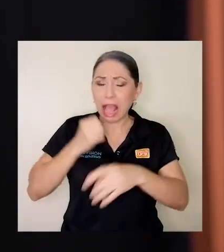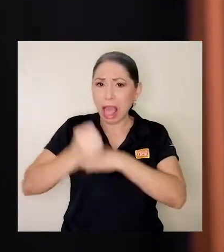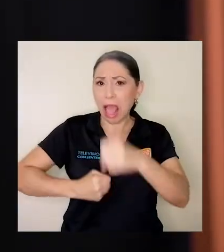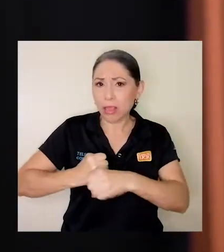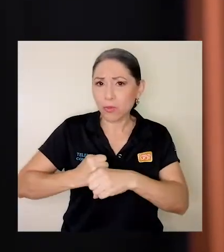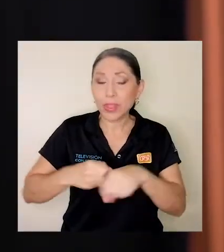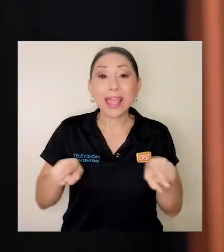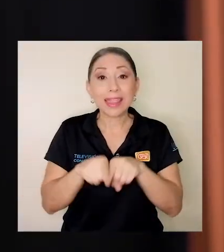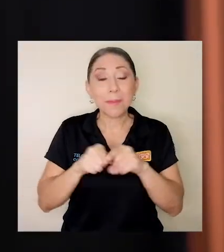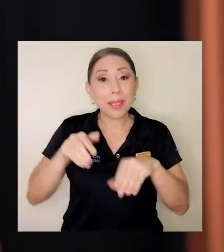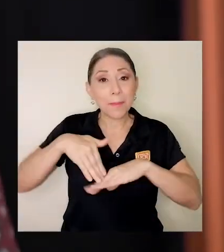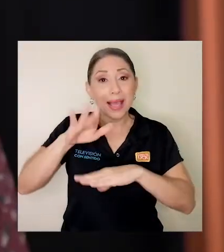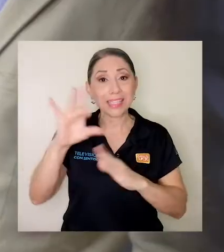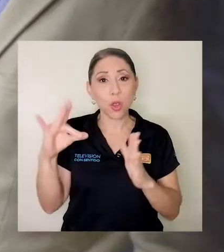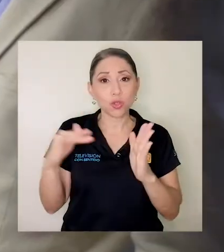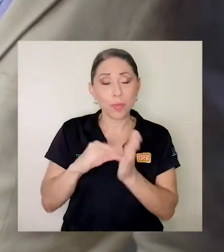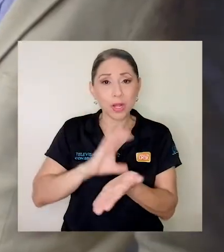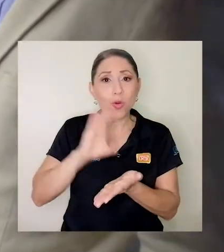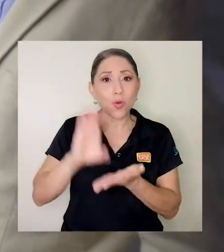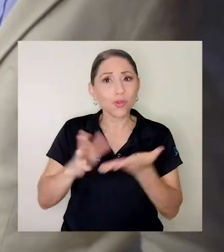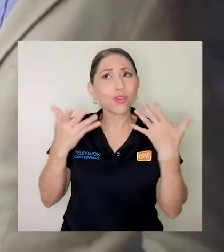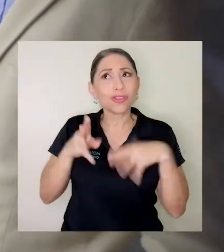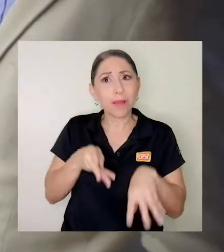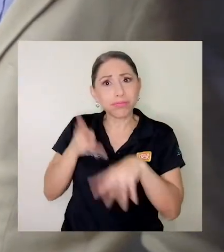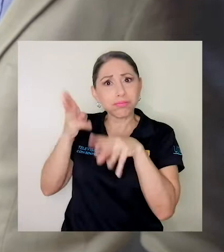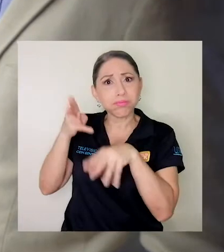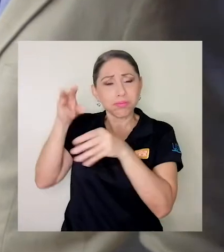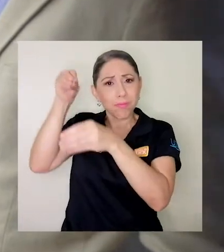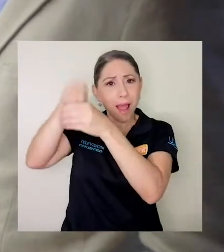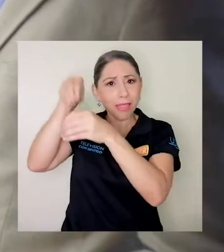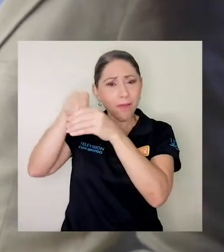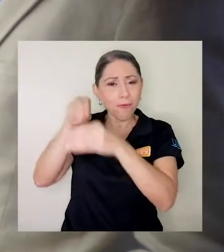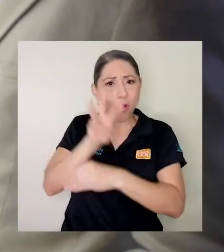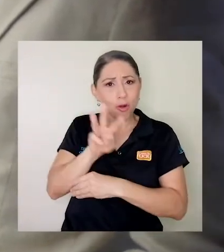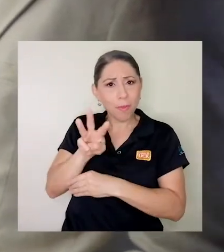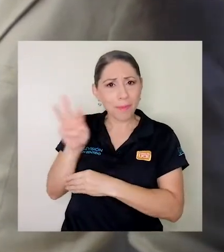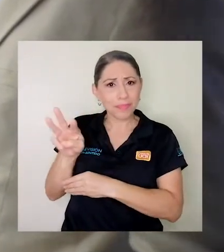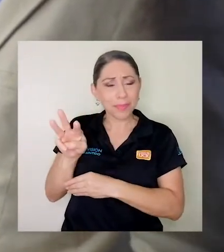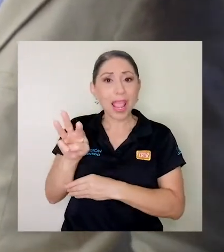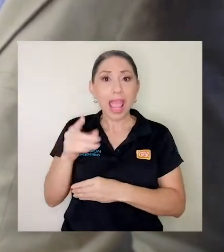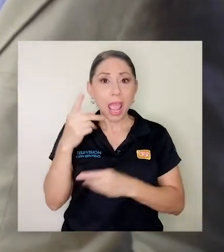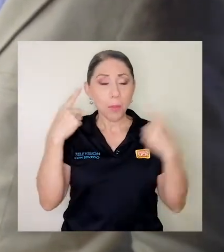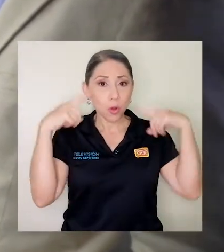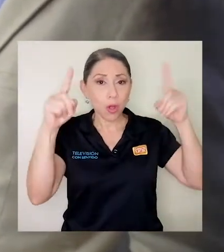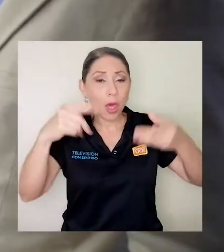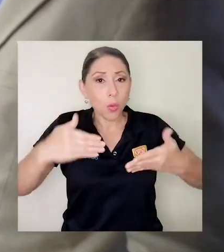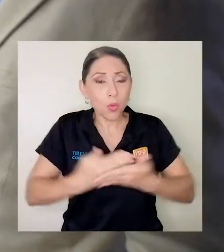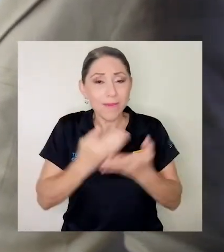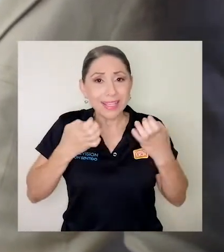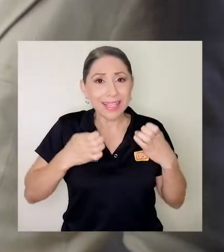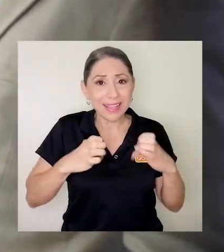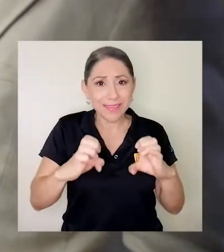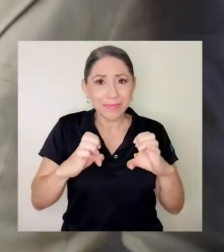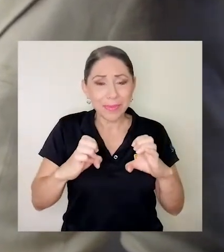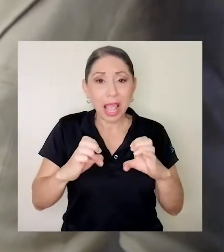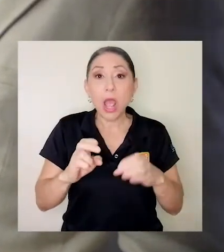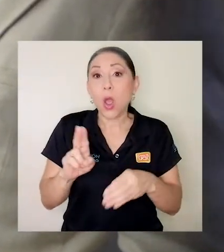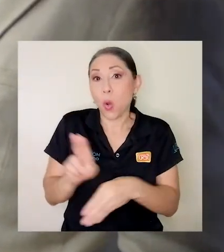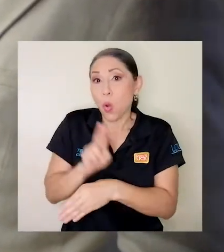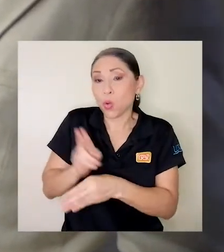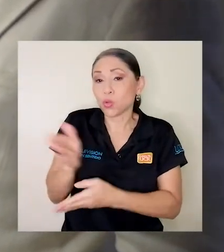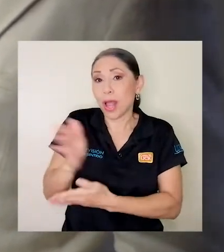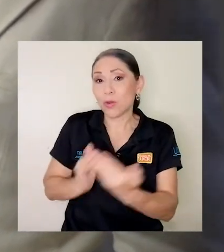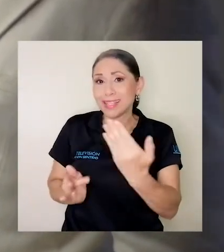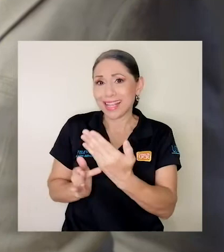cursos en la plataforma y hemos logrado observar nuevas estrategias, uso de algunas de las tecnologías que ya